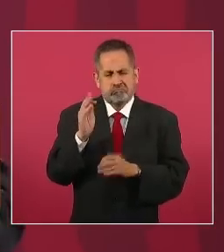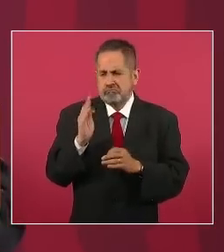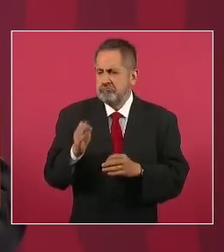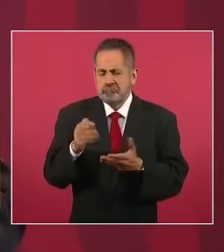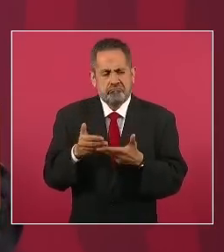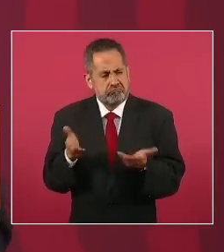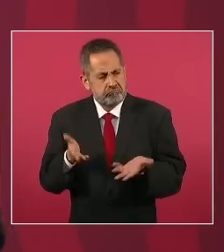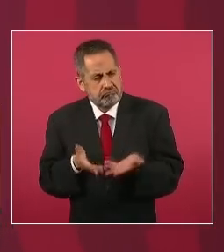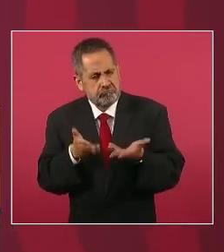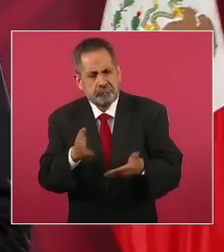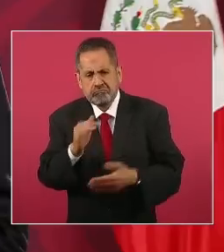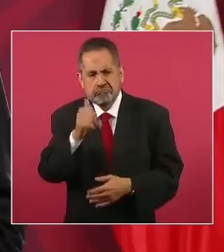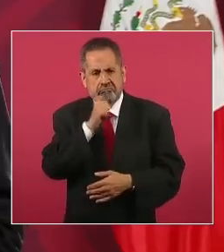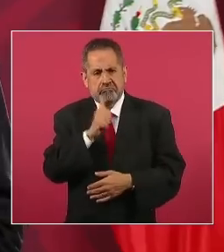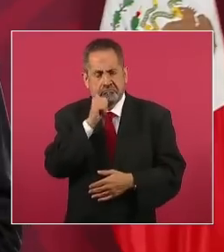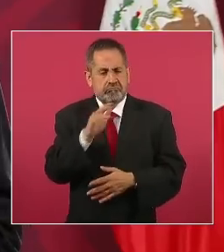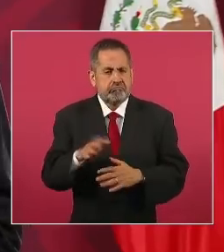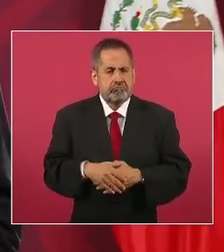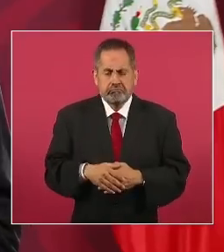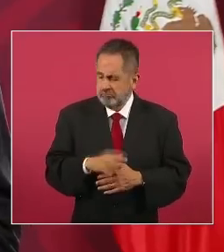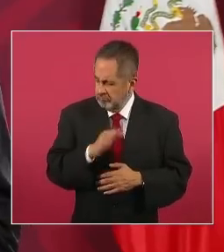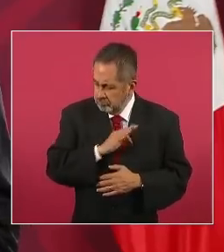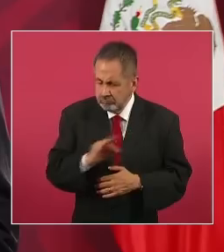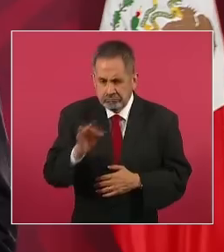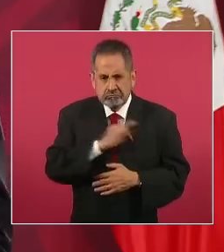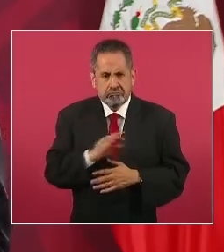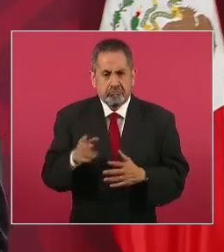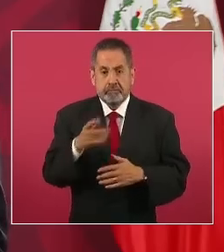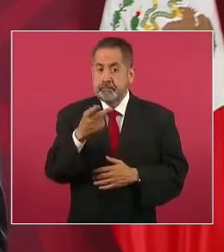miran así son ojetes